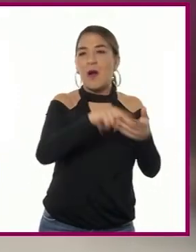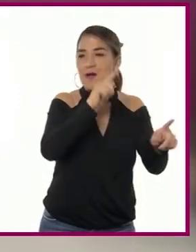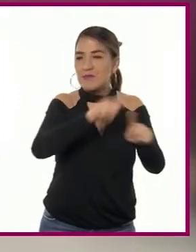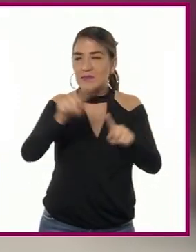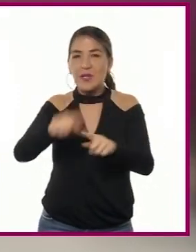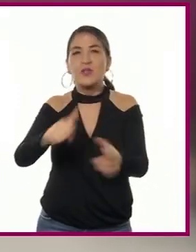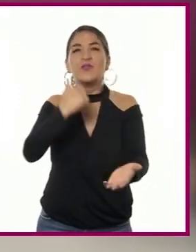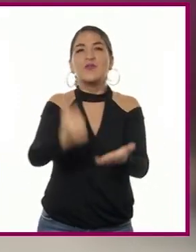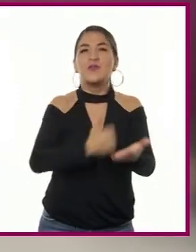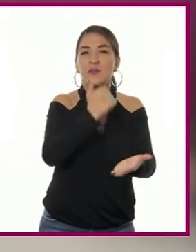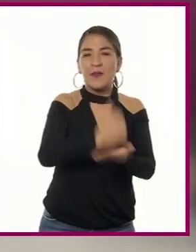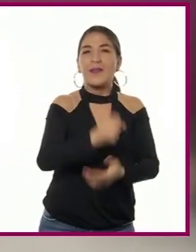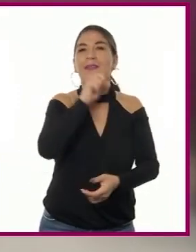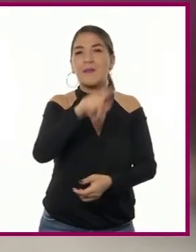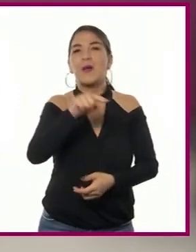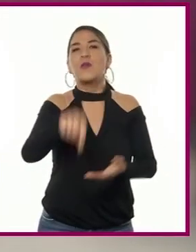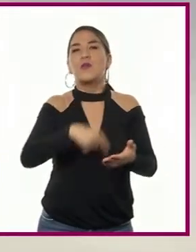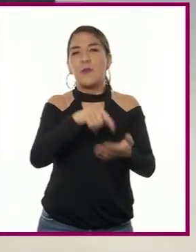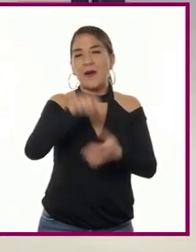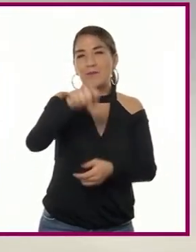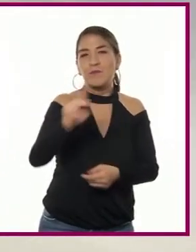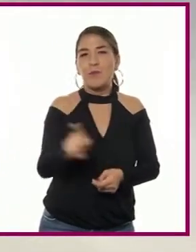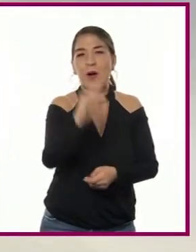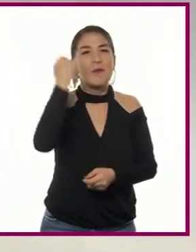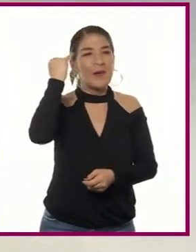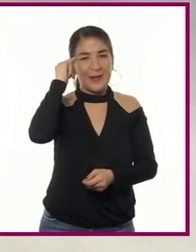e incluso las de los pueblos de indios.